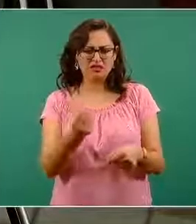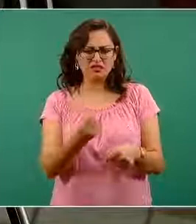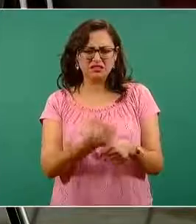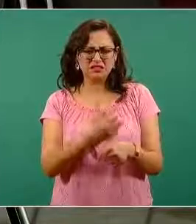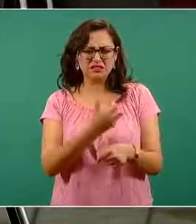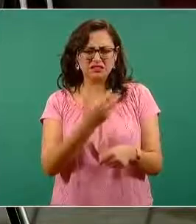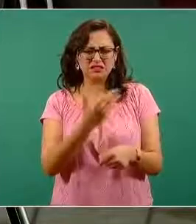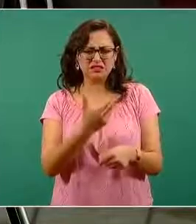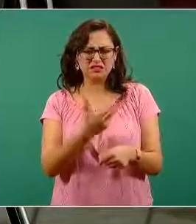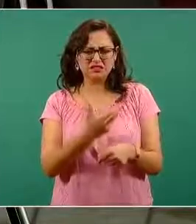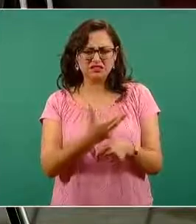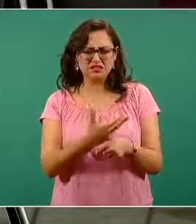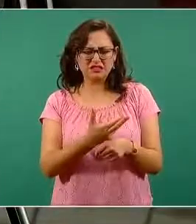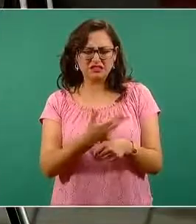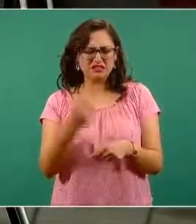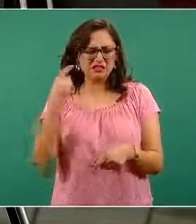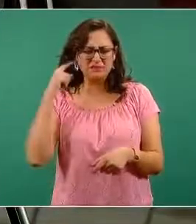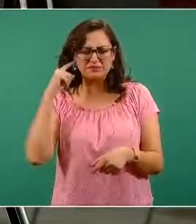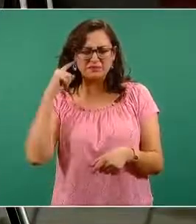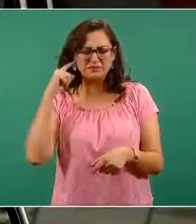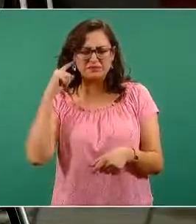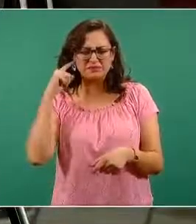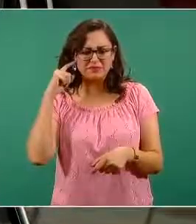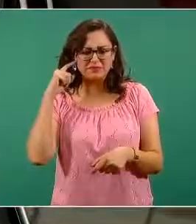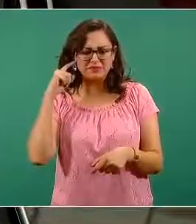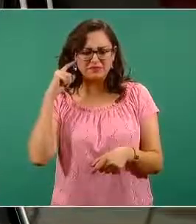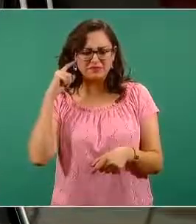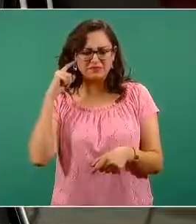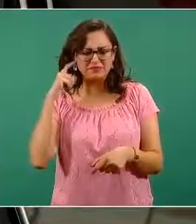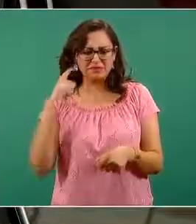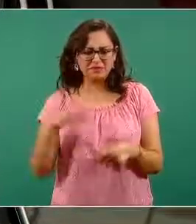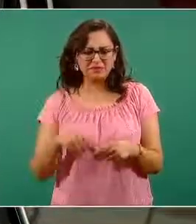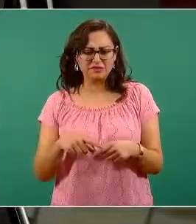estado